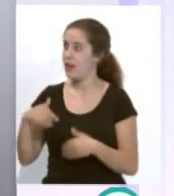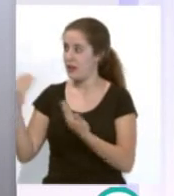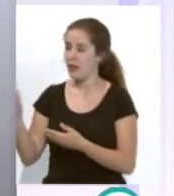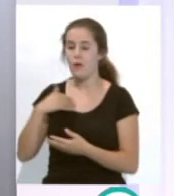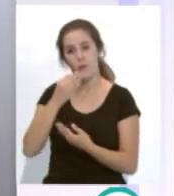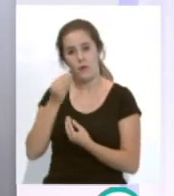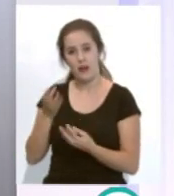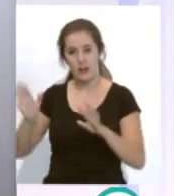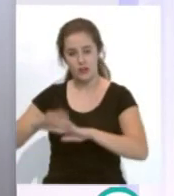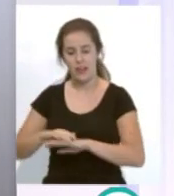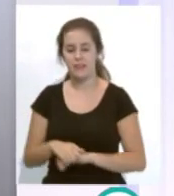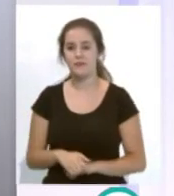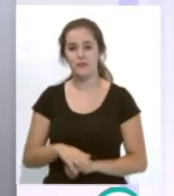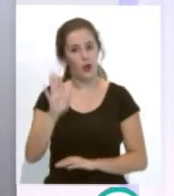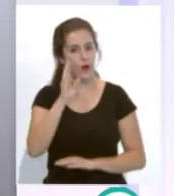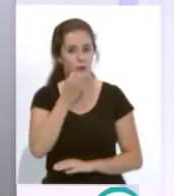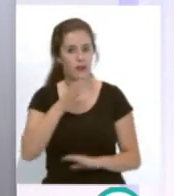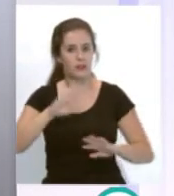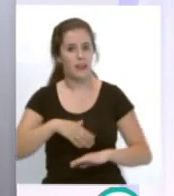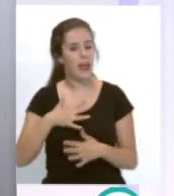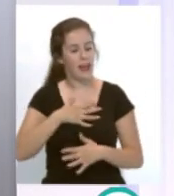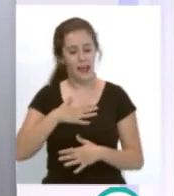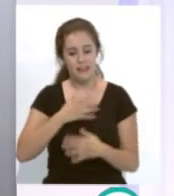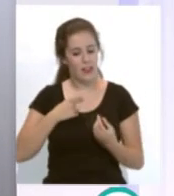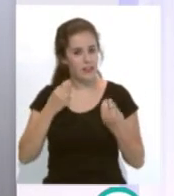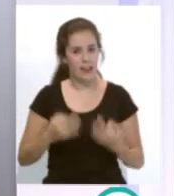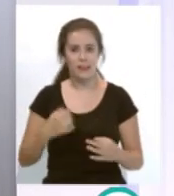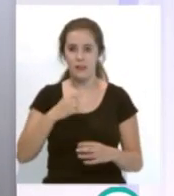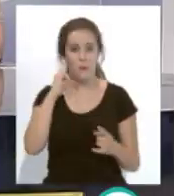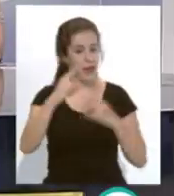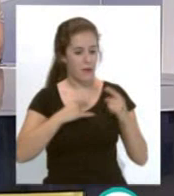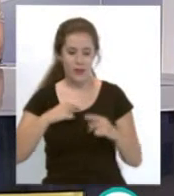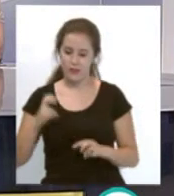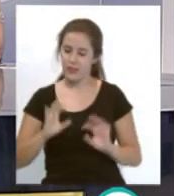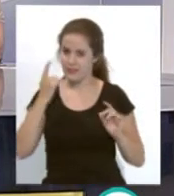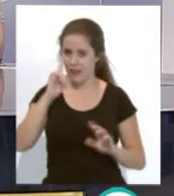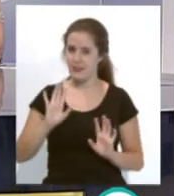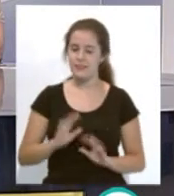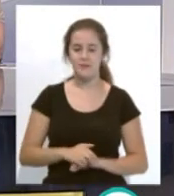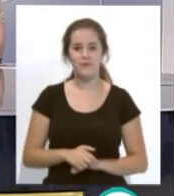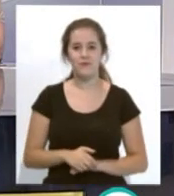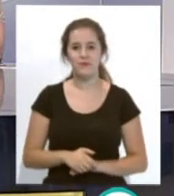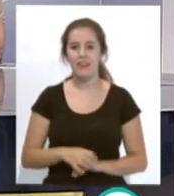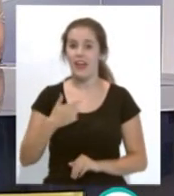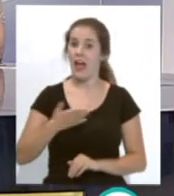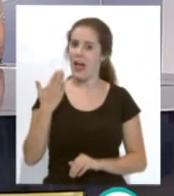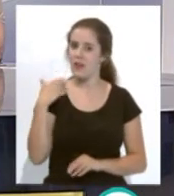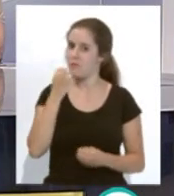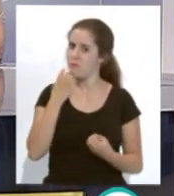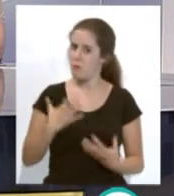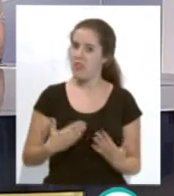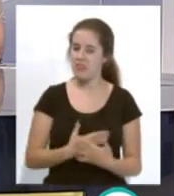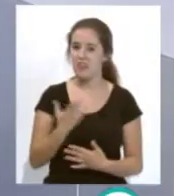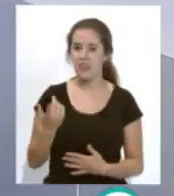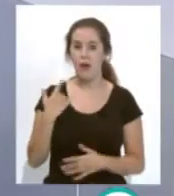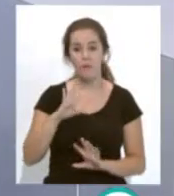noches. Hola, Hugo, buenas noches. ¿Todo bien? Encantado de estar aquí. Siempre que me llamas, ya sabes. Ayer pasamos un muy buen día, ahora entraremos en materia,